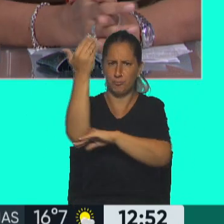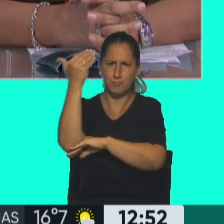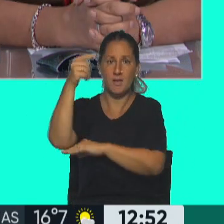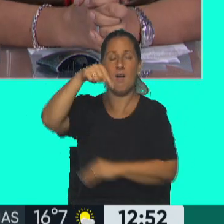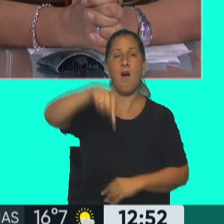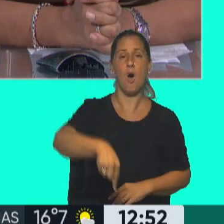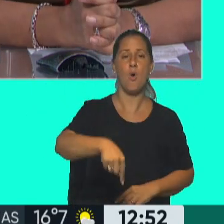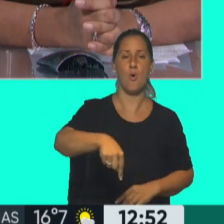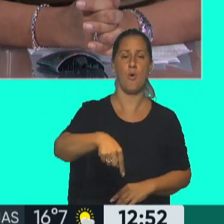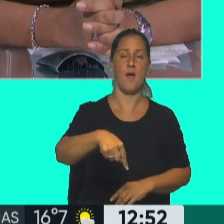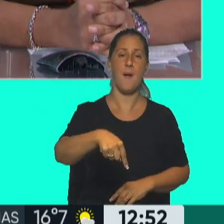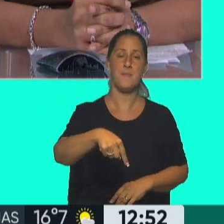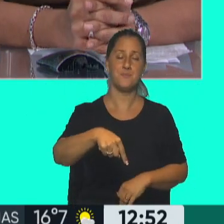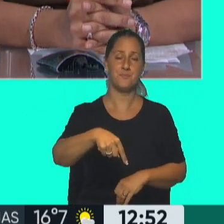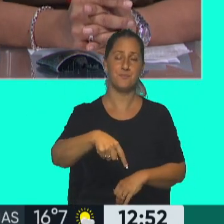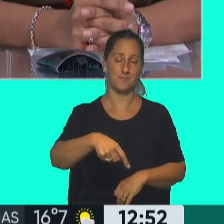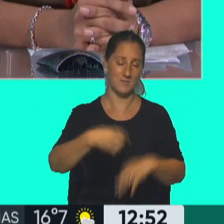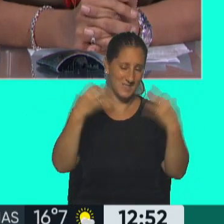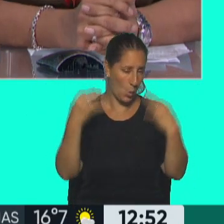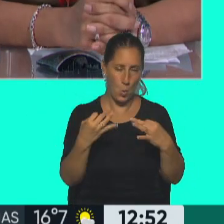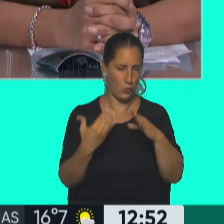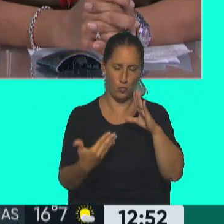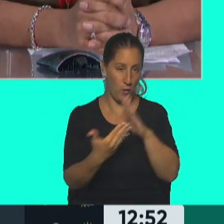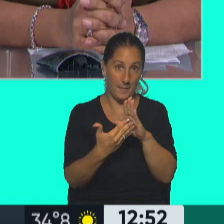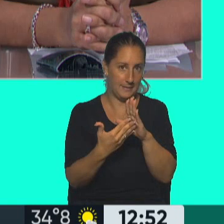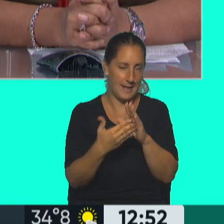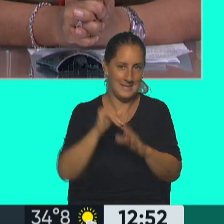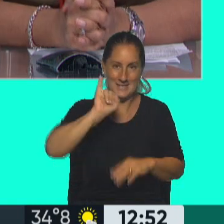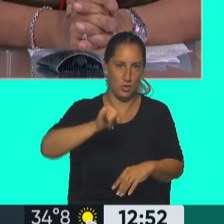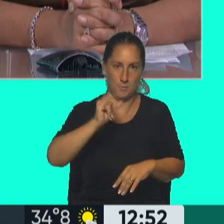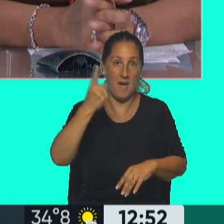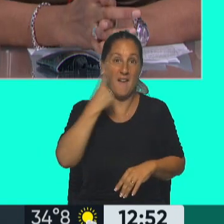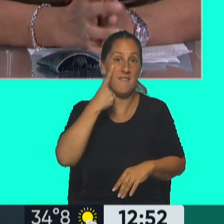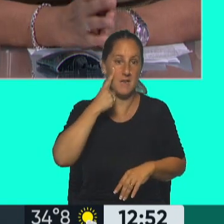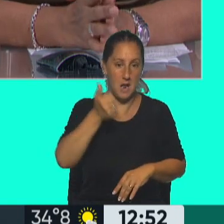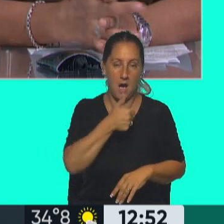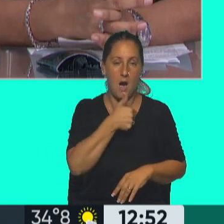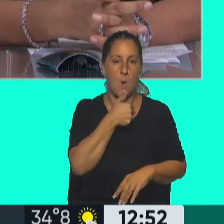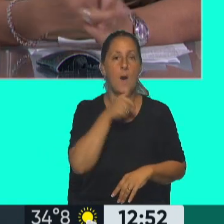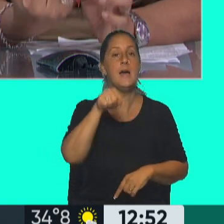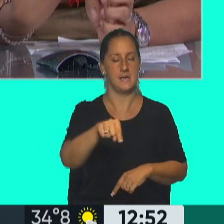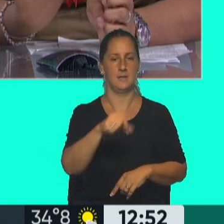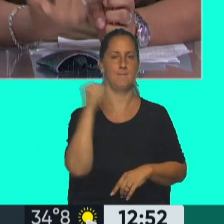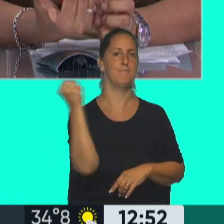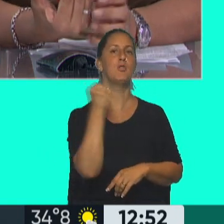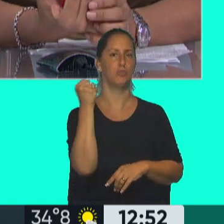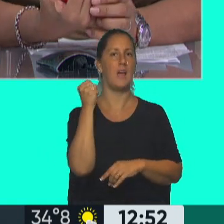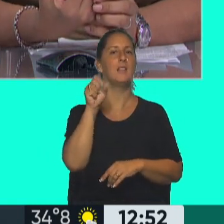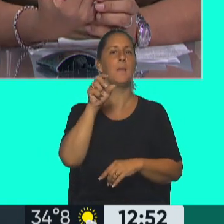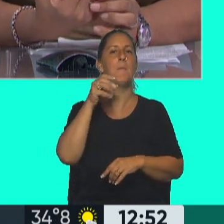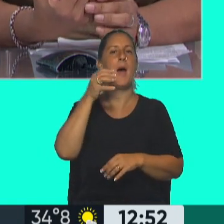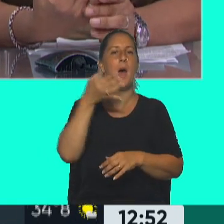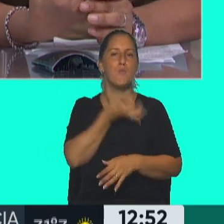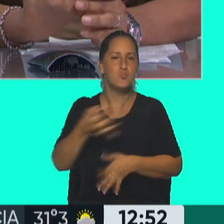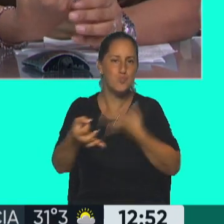esta ocasión en la que, sin lugar a dudas, este elemento fundamental, este elemento vital que es el agua, también tiene mucha incumbencia para los pueblos